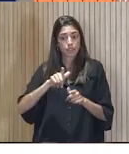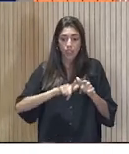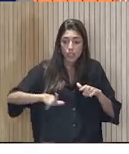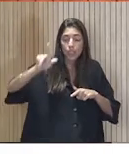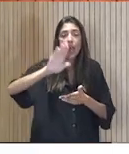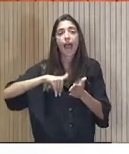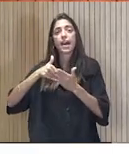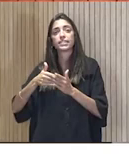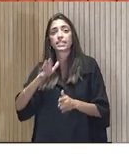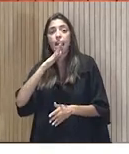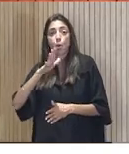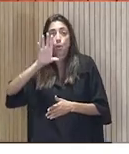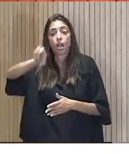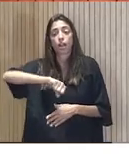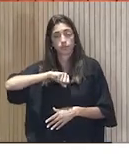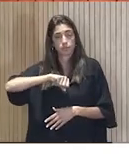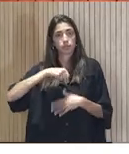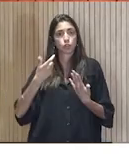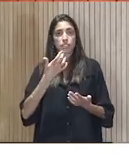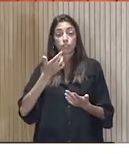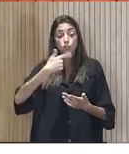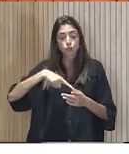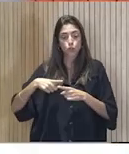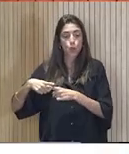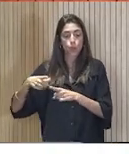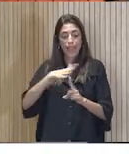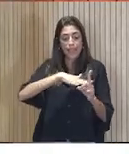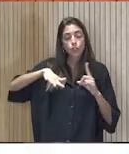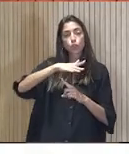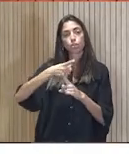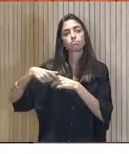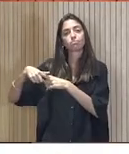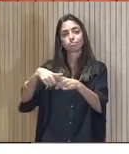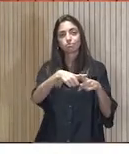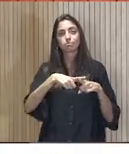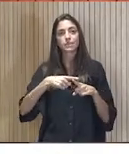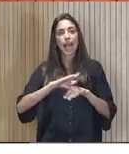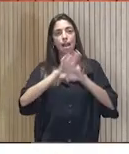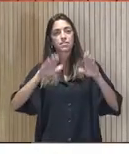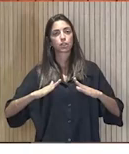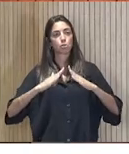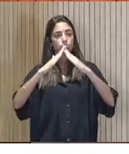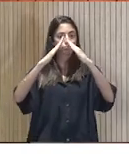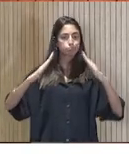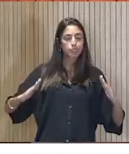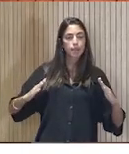de eso y a partir de ahí lo vamos compartiendo con nuestro entorno, nos damos cuenta que entramos en una pirámide donde cada uno tiene que ir